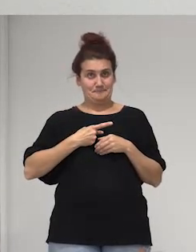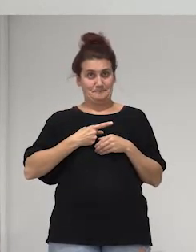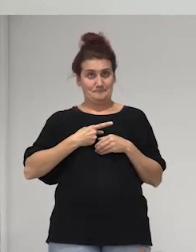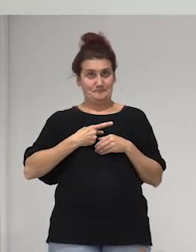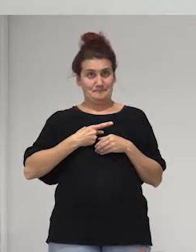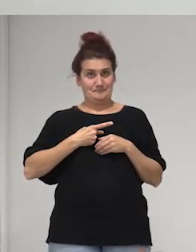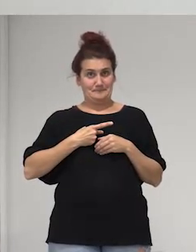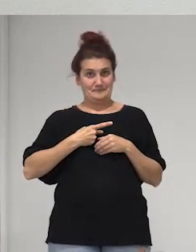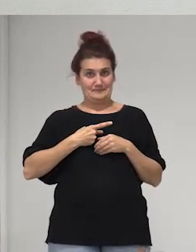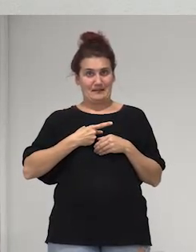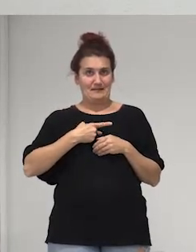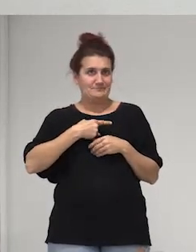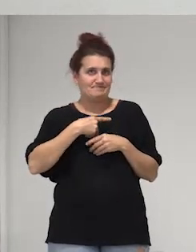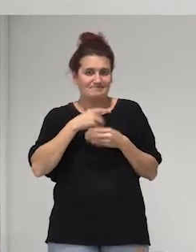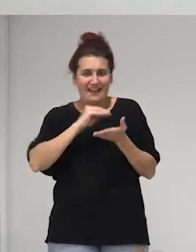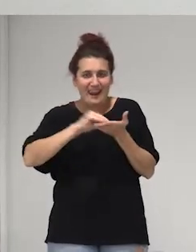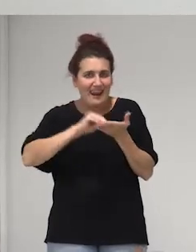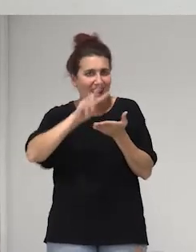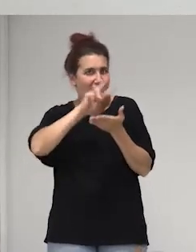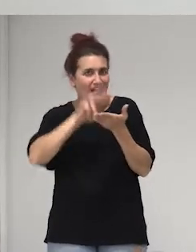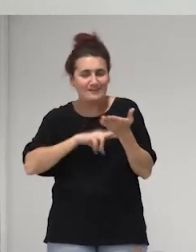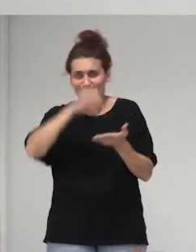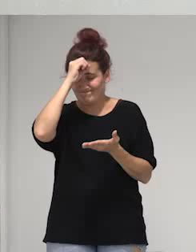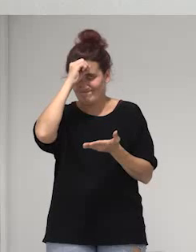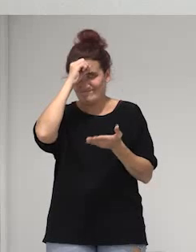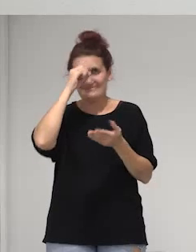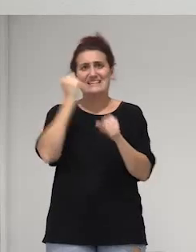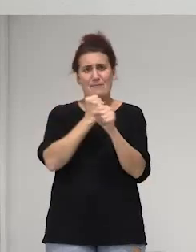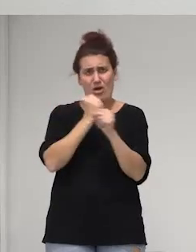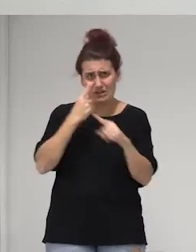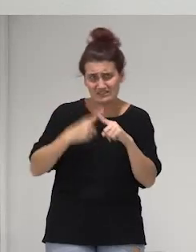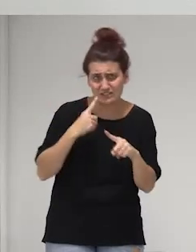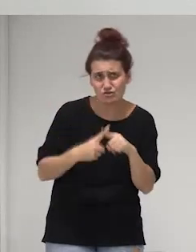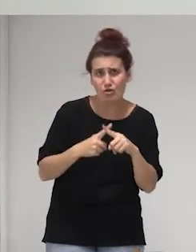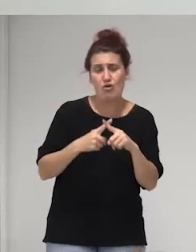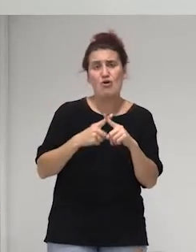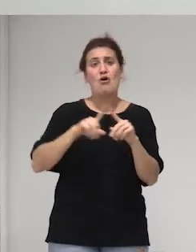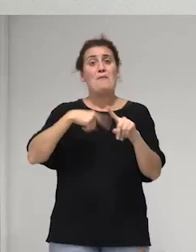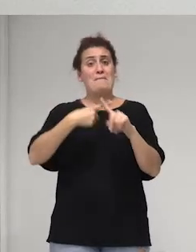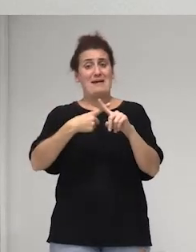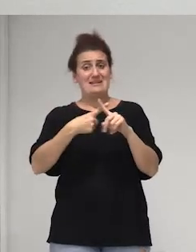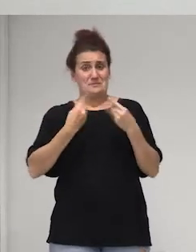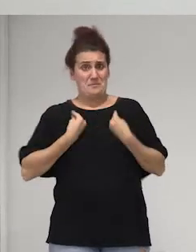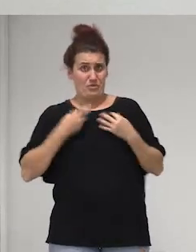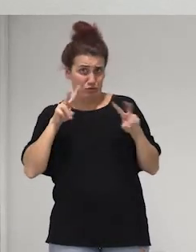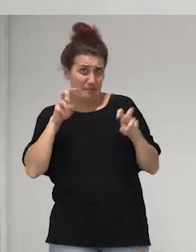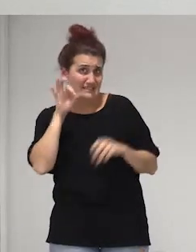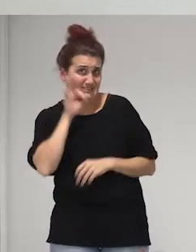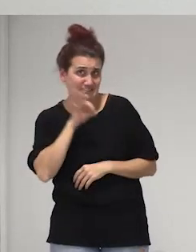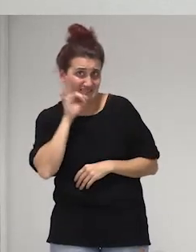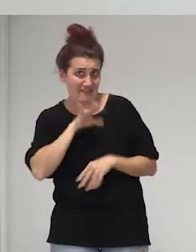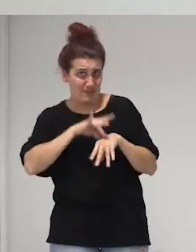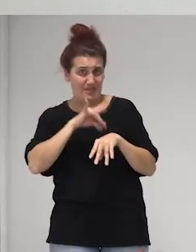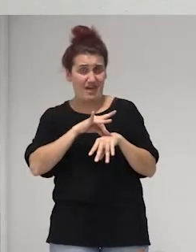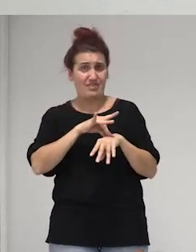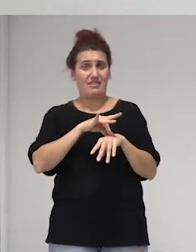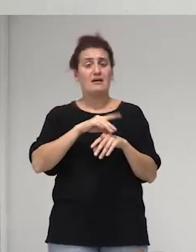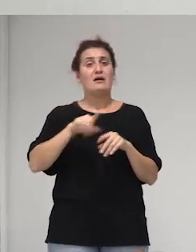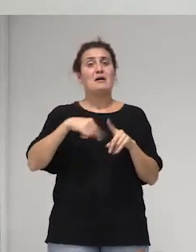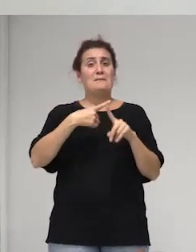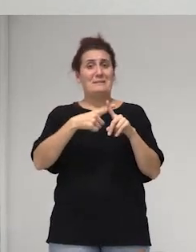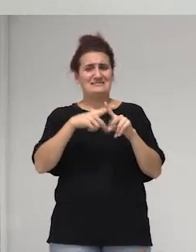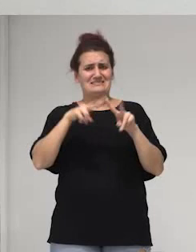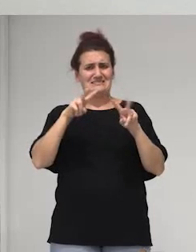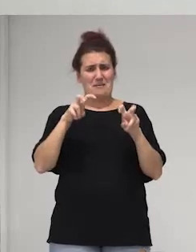analfabetas trabajadoras sexuales viviendo con VIH en contexto de